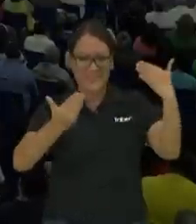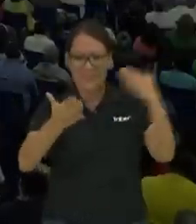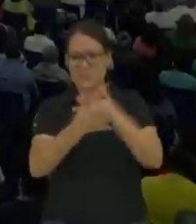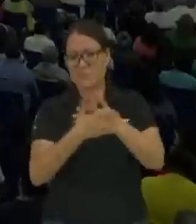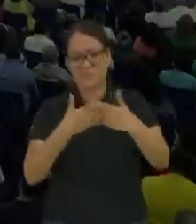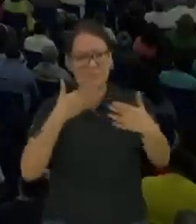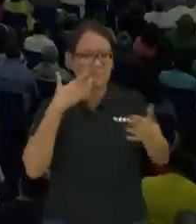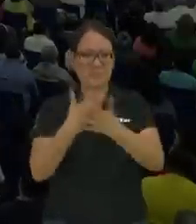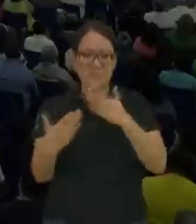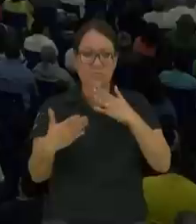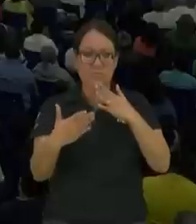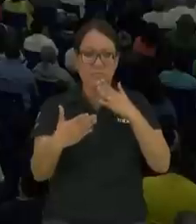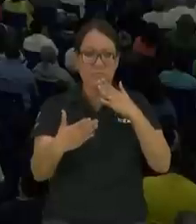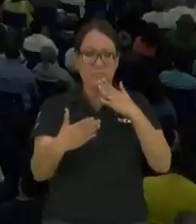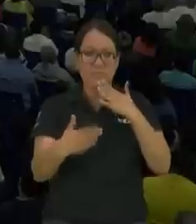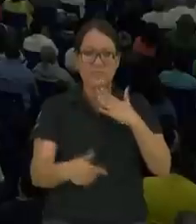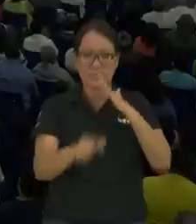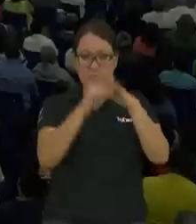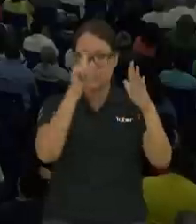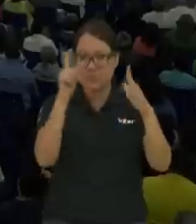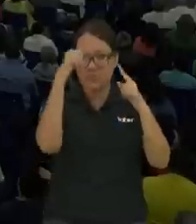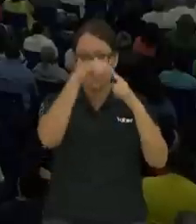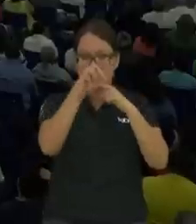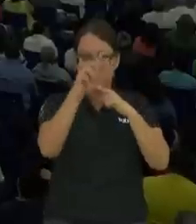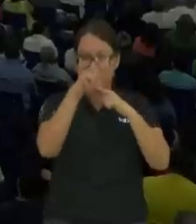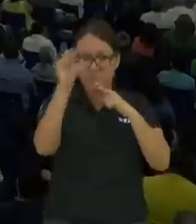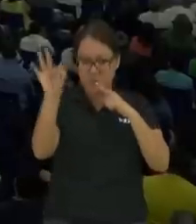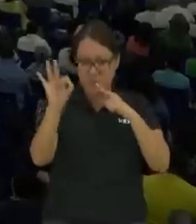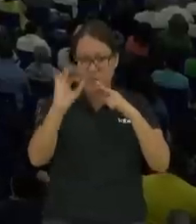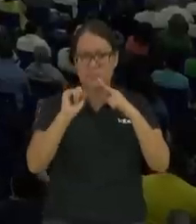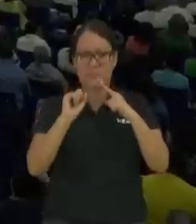comienza del versículo 1 y termine en el 29,